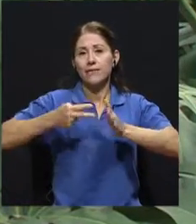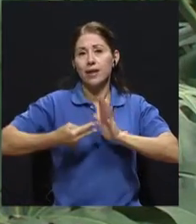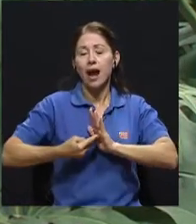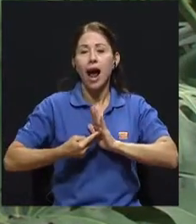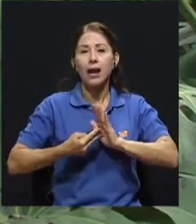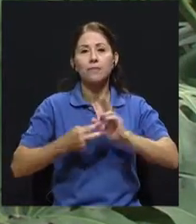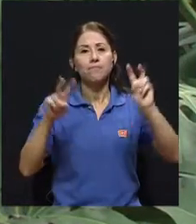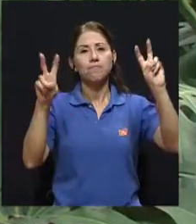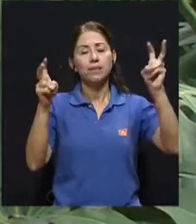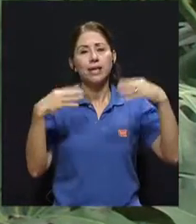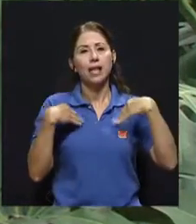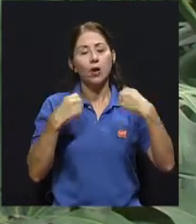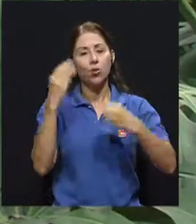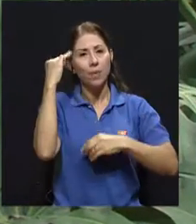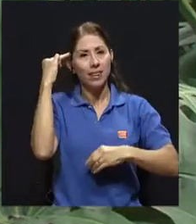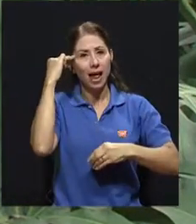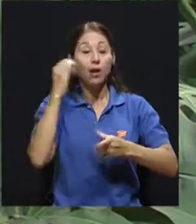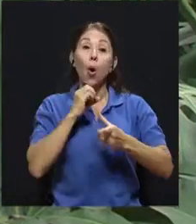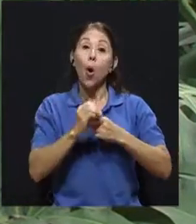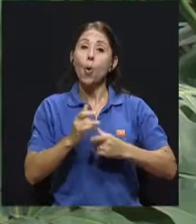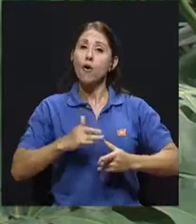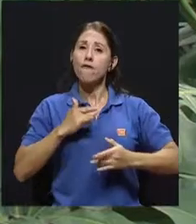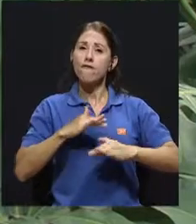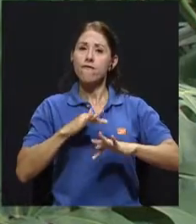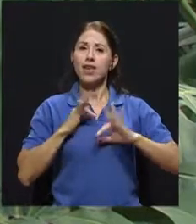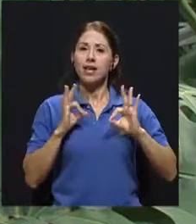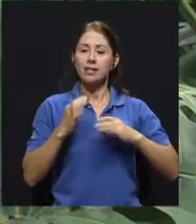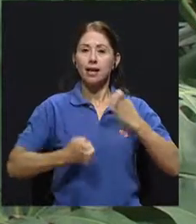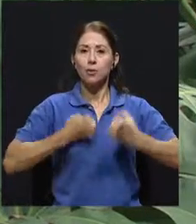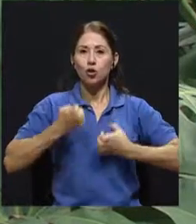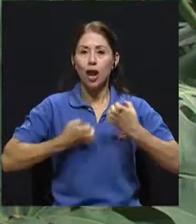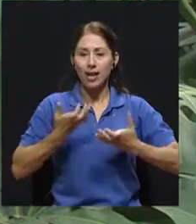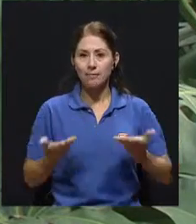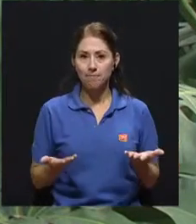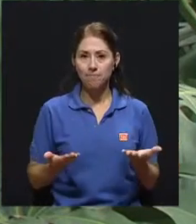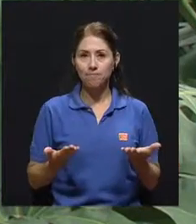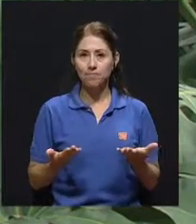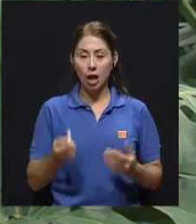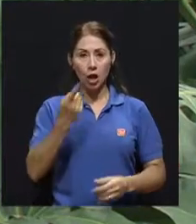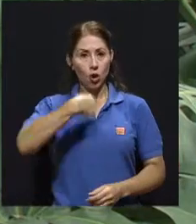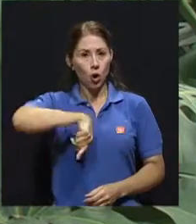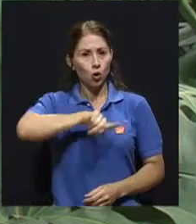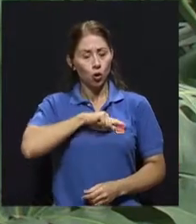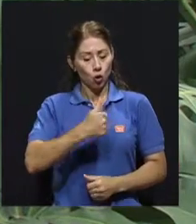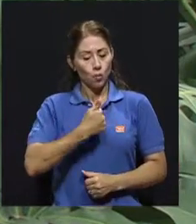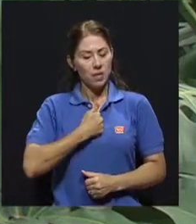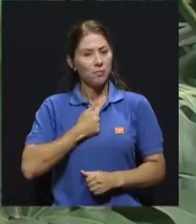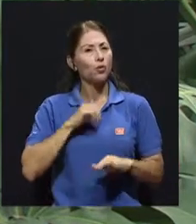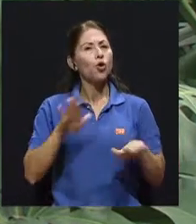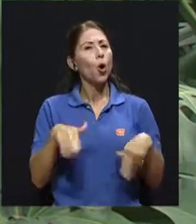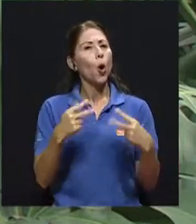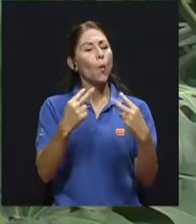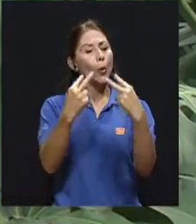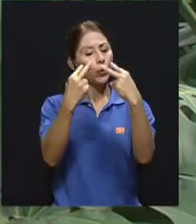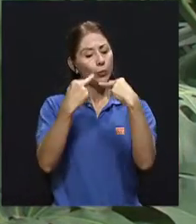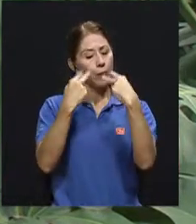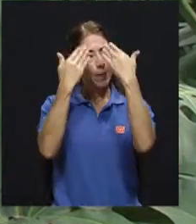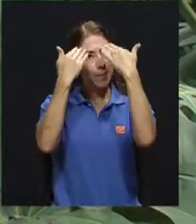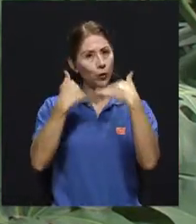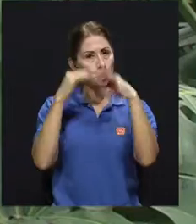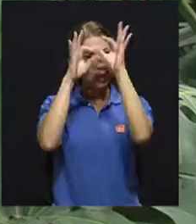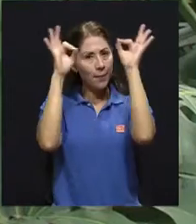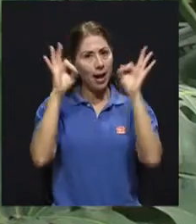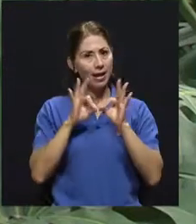mental. o el bienestar emocional de una persona. La imagen de nosotros mismos arranca por elementos muy básicos. El primer